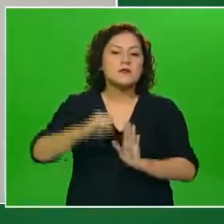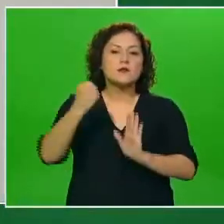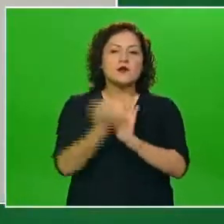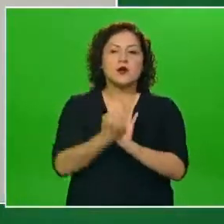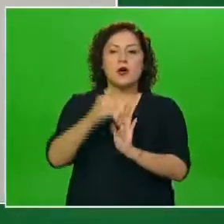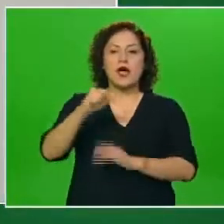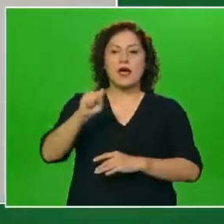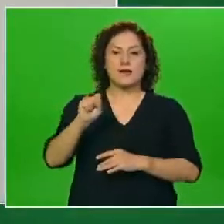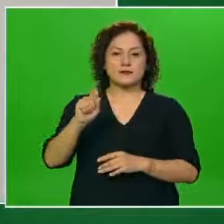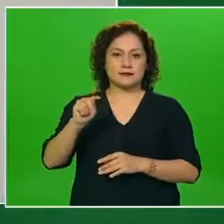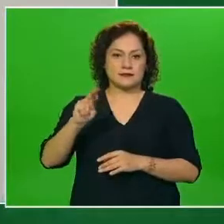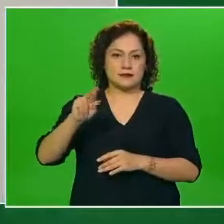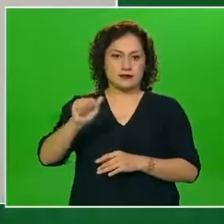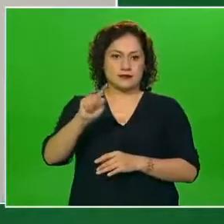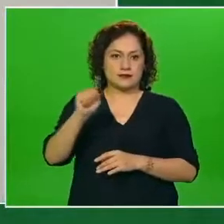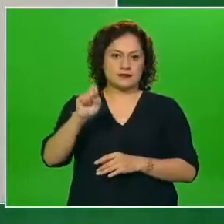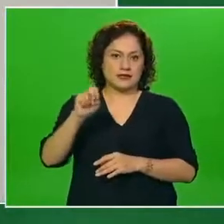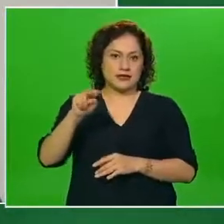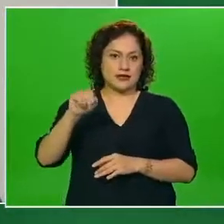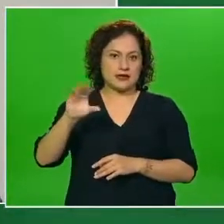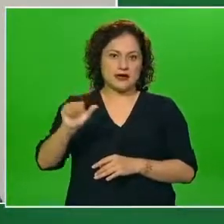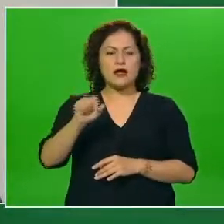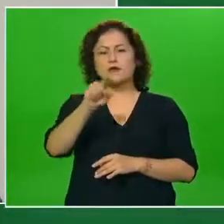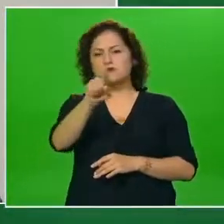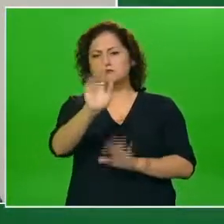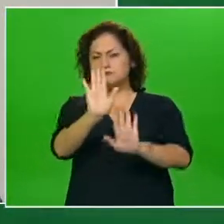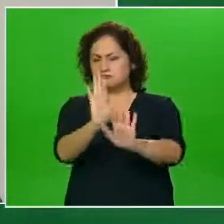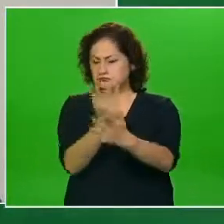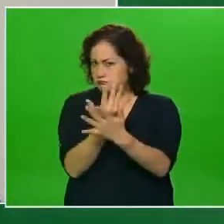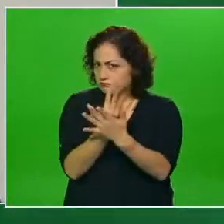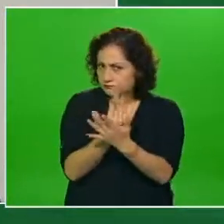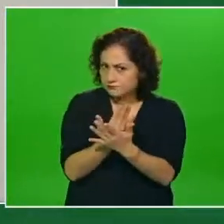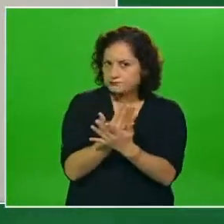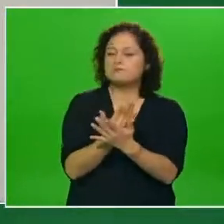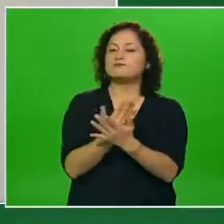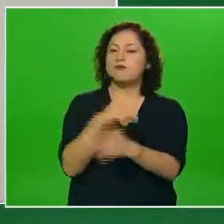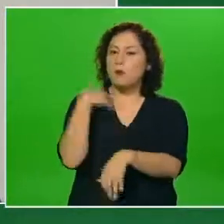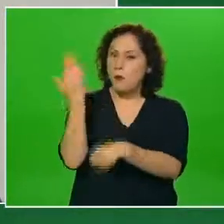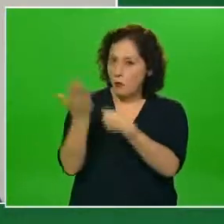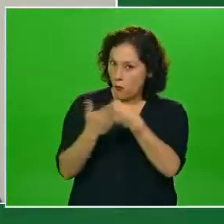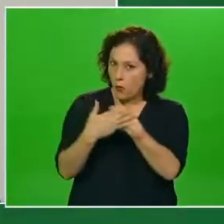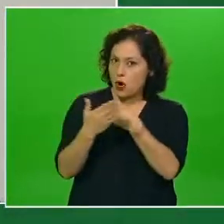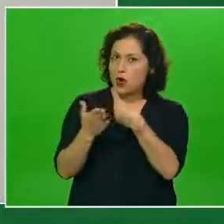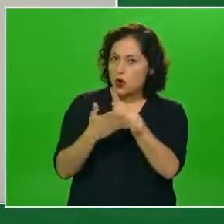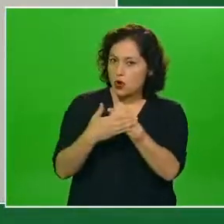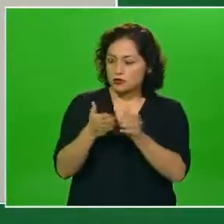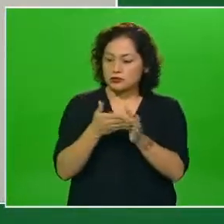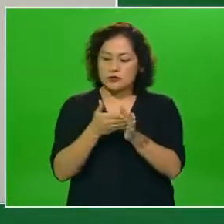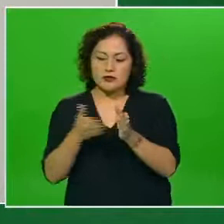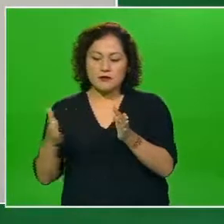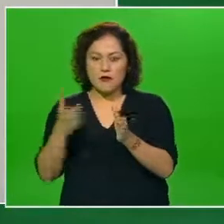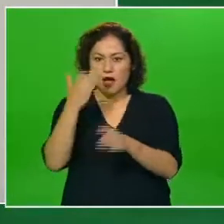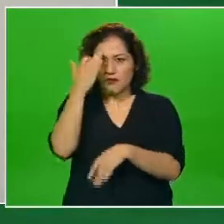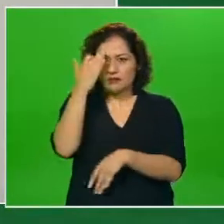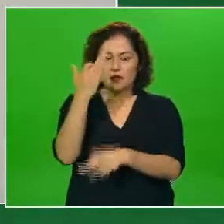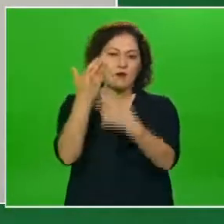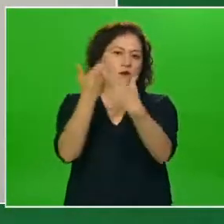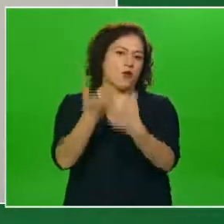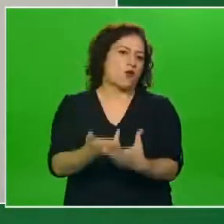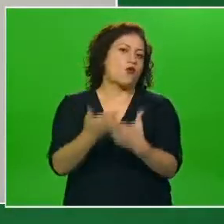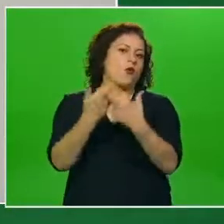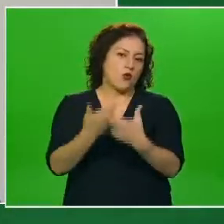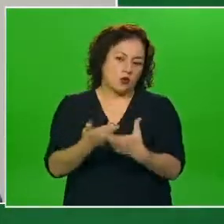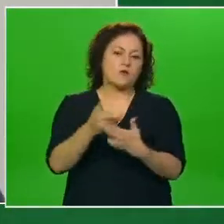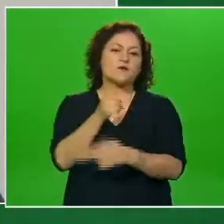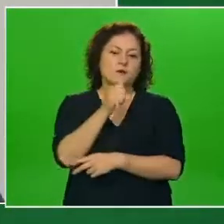importante saber que si no se ha aplicado o programado su segunda dosis es porque todavía no se ha llegado el momento de que esa